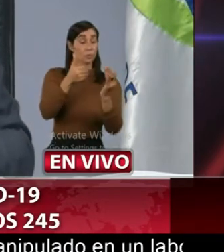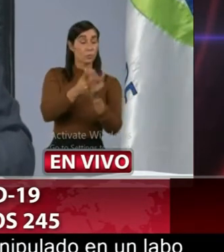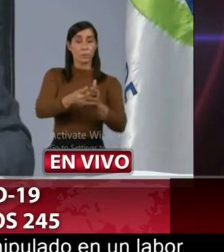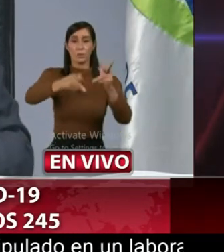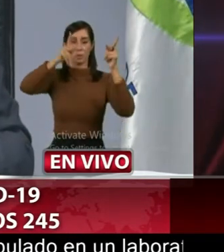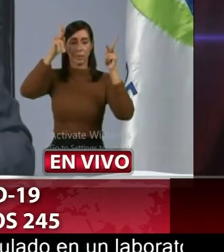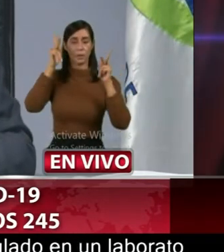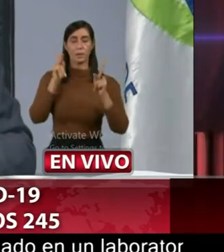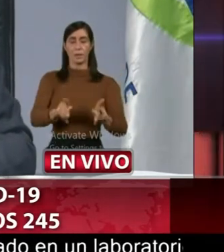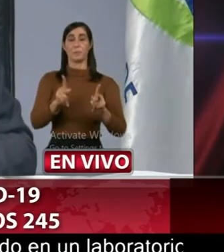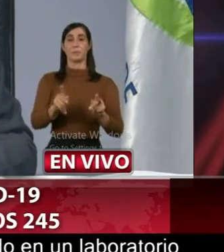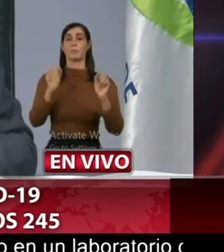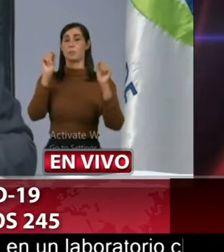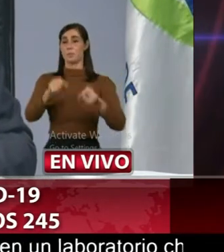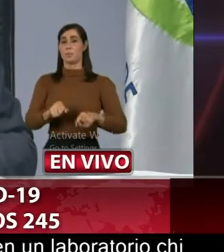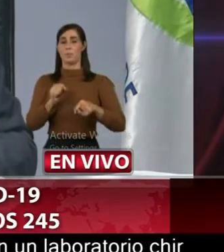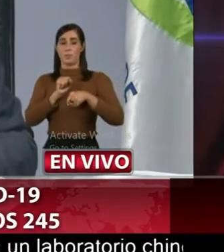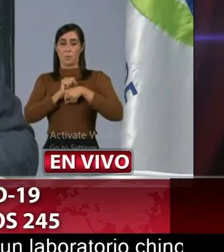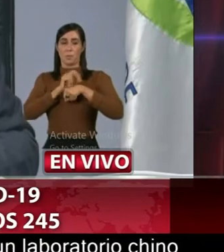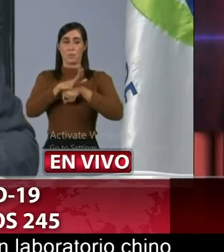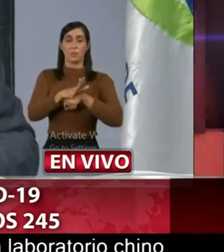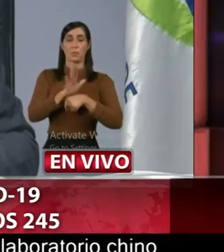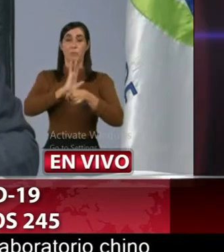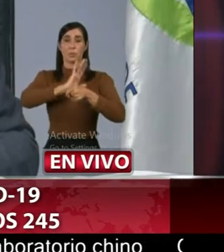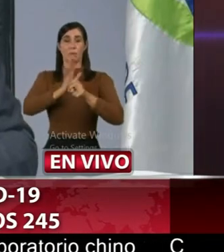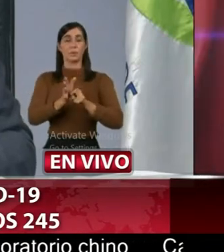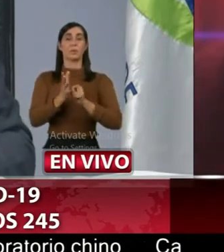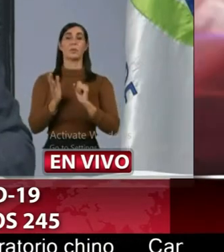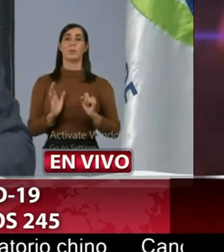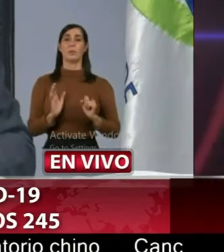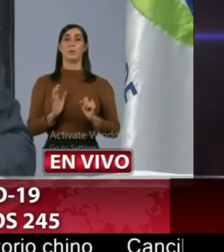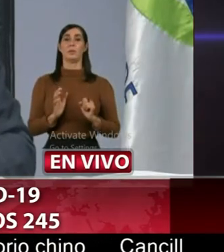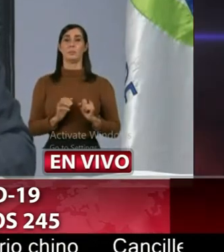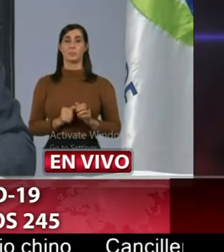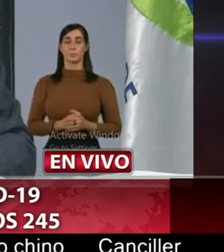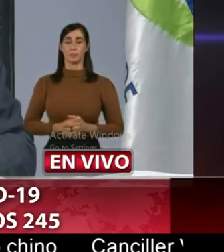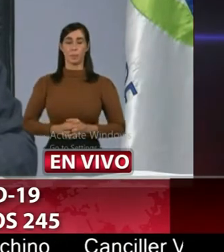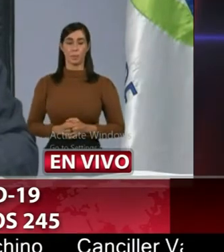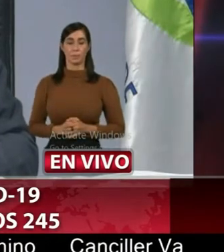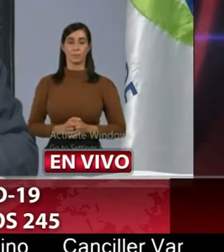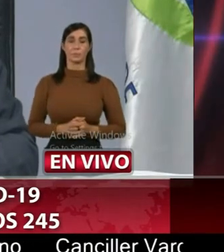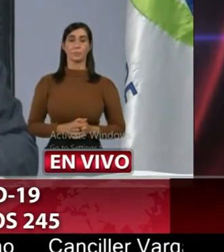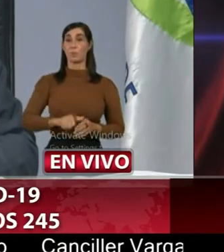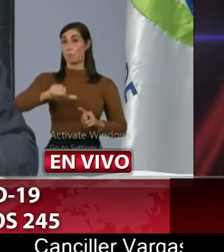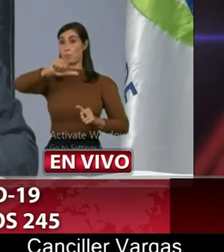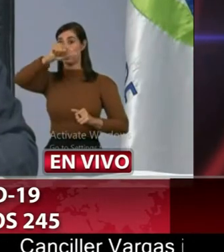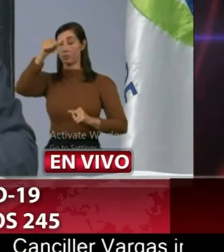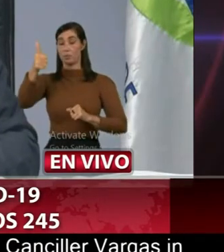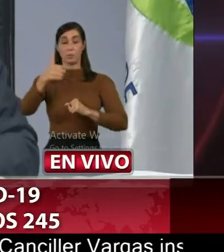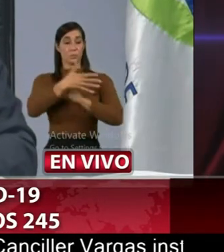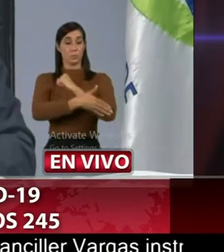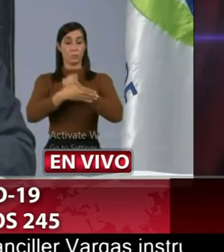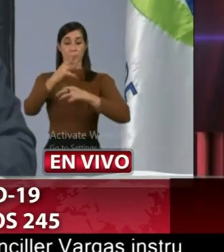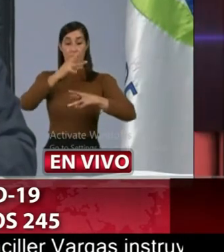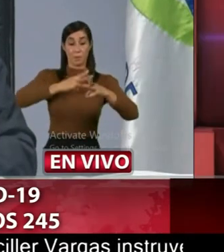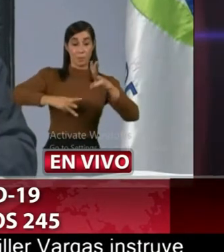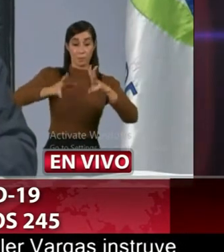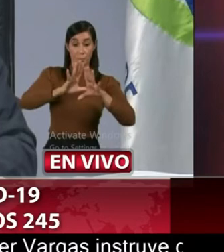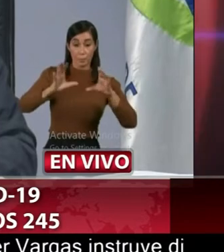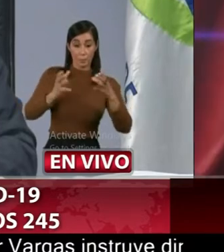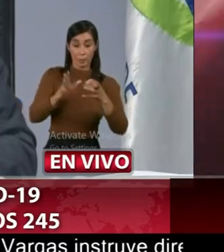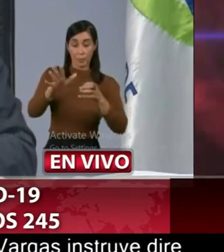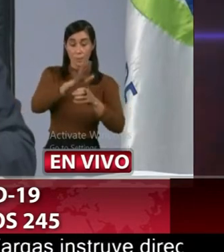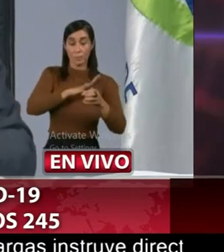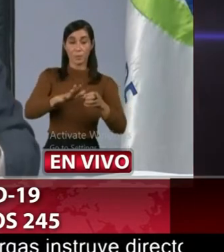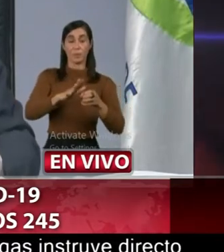son susceptibles de padecer la enfermedad como ha sucedido en todo el globo terrestre